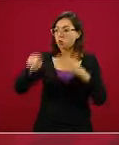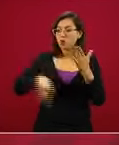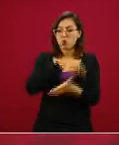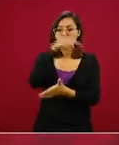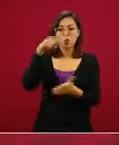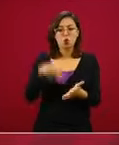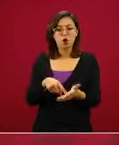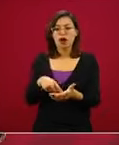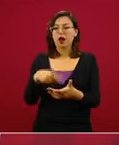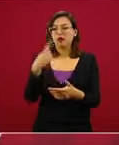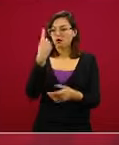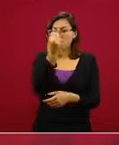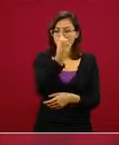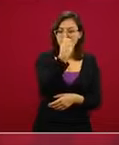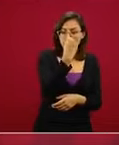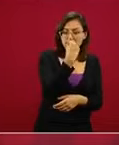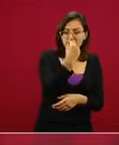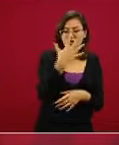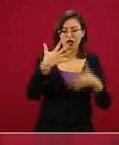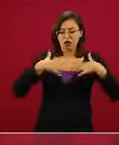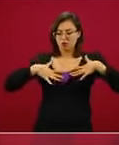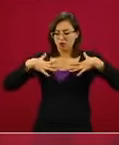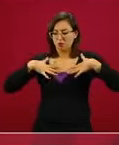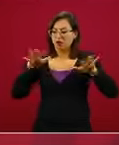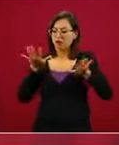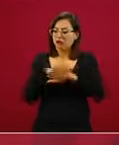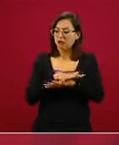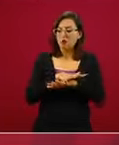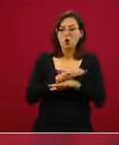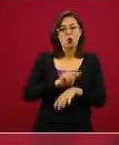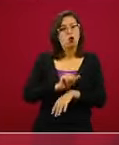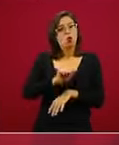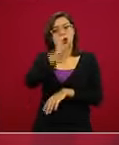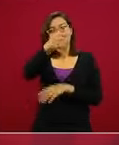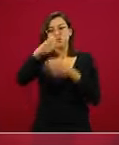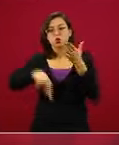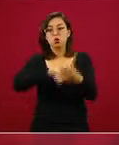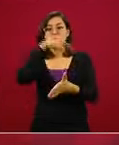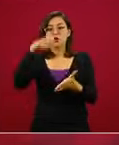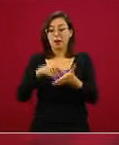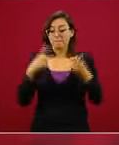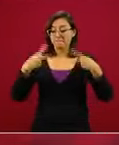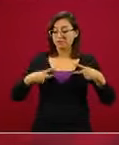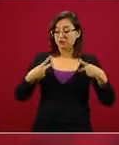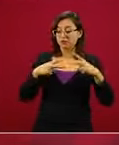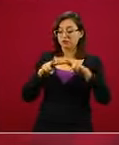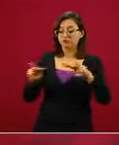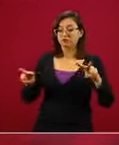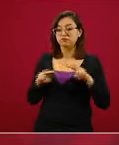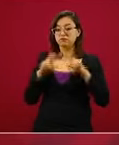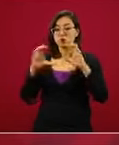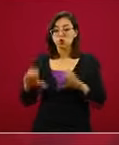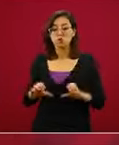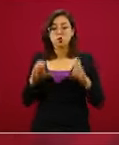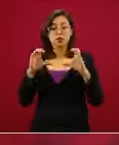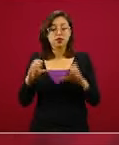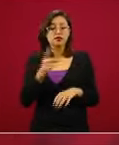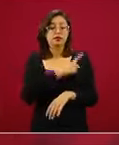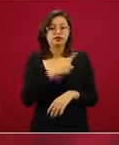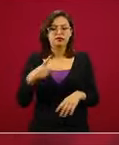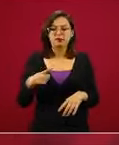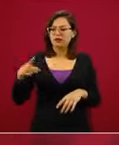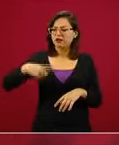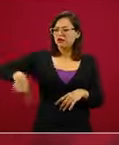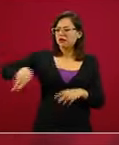sus alimentos, para el cambio de ropa, etcétera. Tenemos que cuidar a las personas vulnerables. ¿Quiénes son las personas